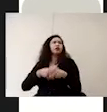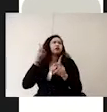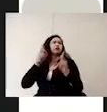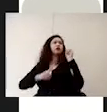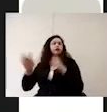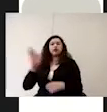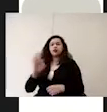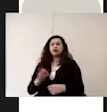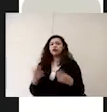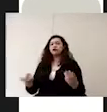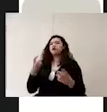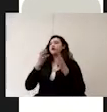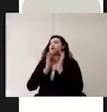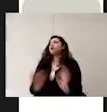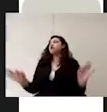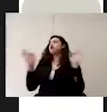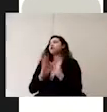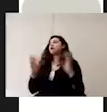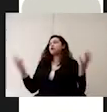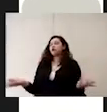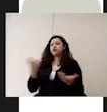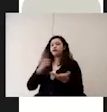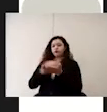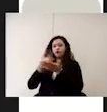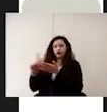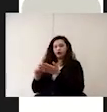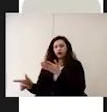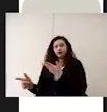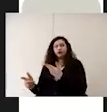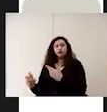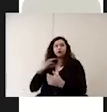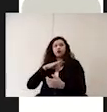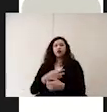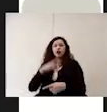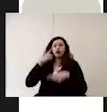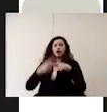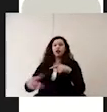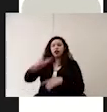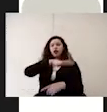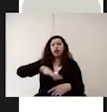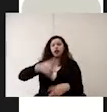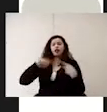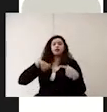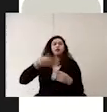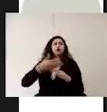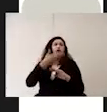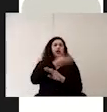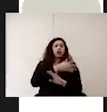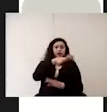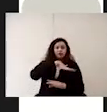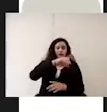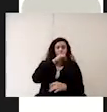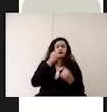es importante que limpiemos y desinfectemos el área en la que la persona estuvo así como los